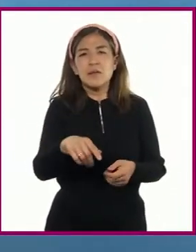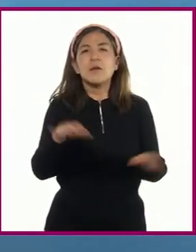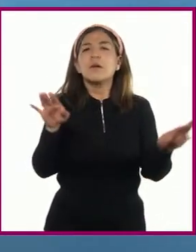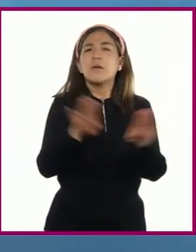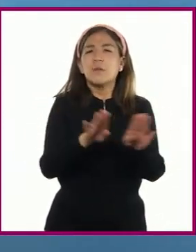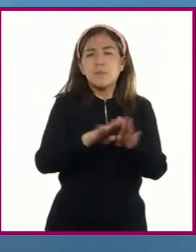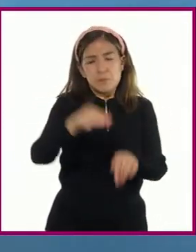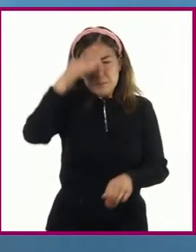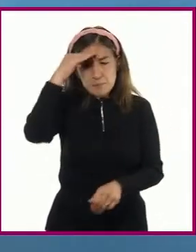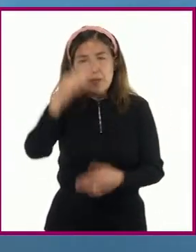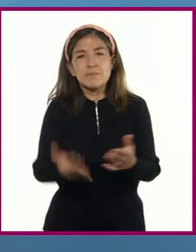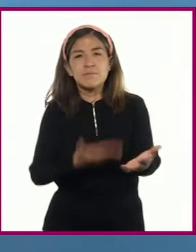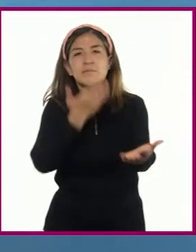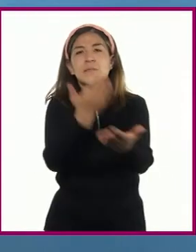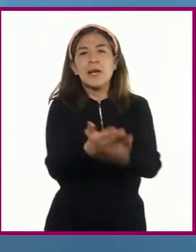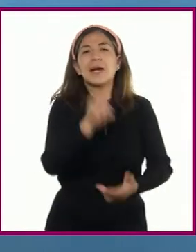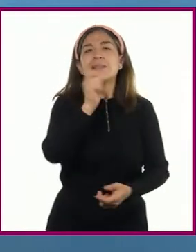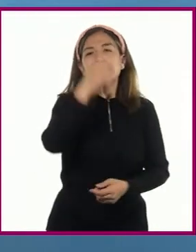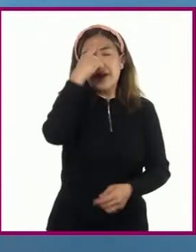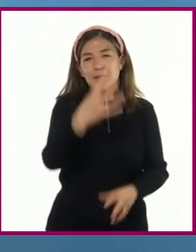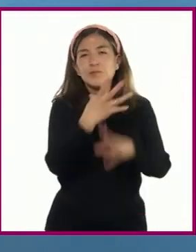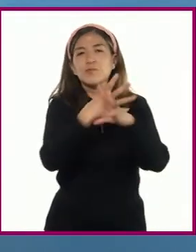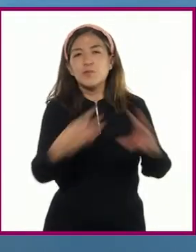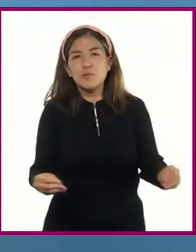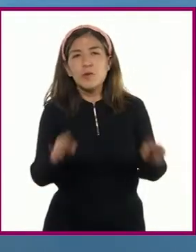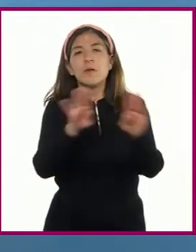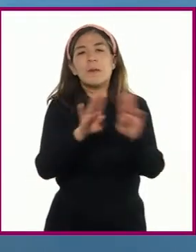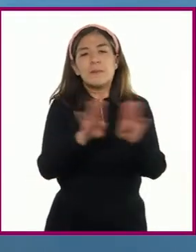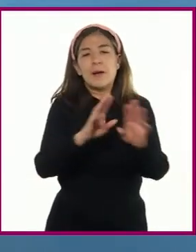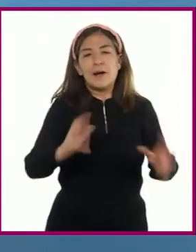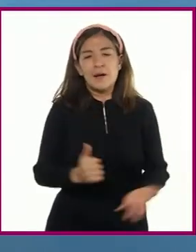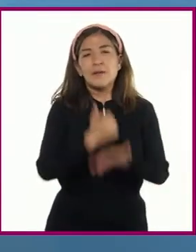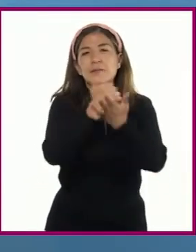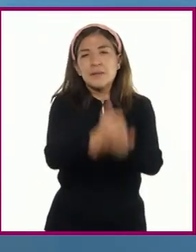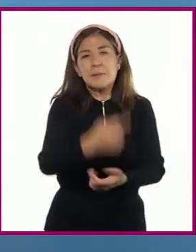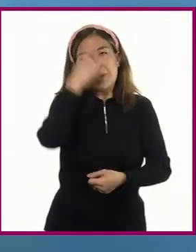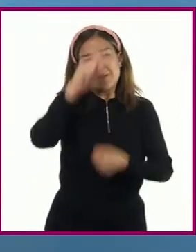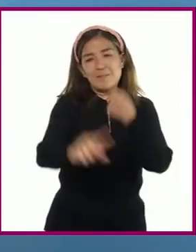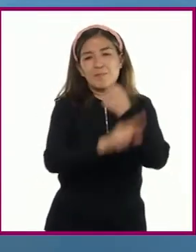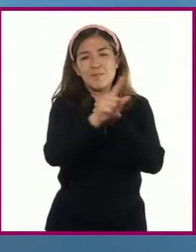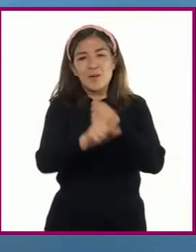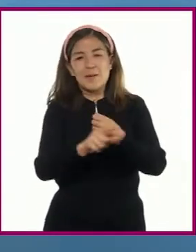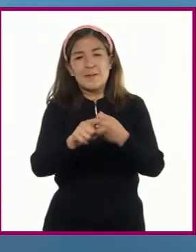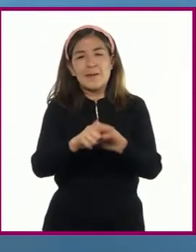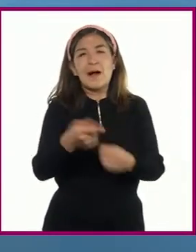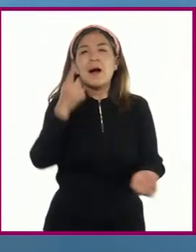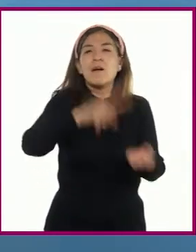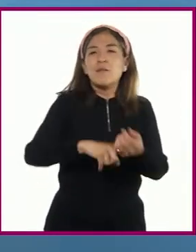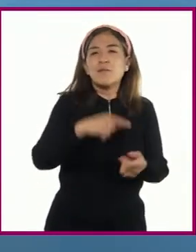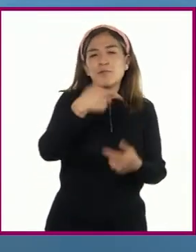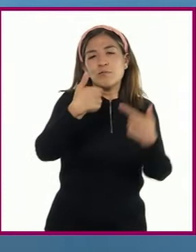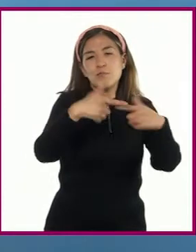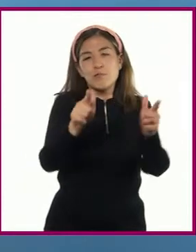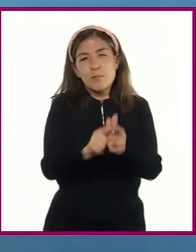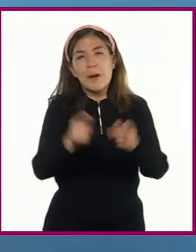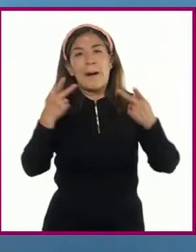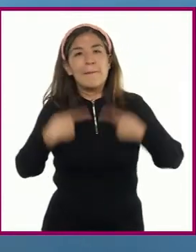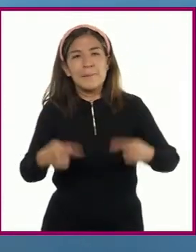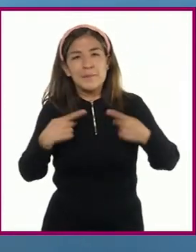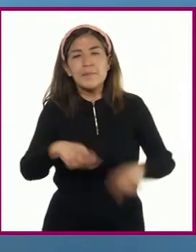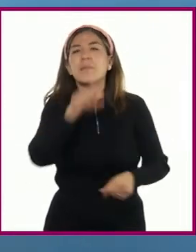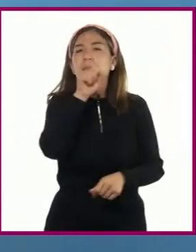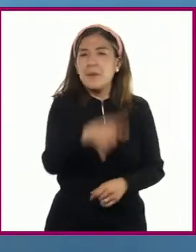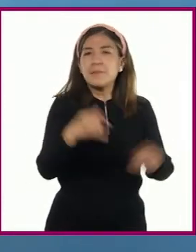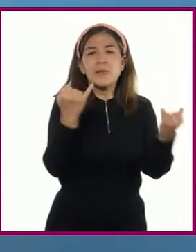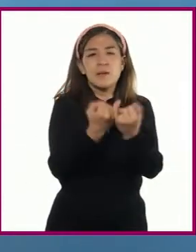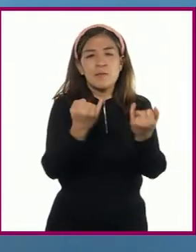planteó a las partes una solución intermedia entre la búsqueda de independencia de un grupo de habitantes de ASEP y su